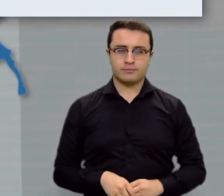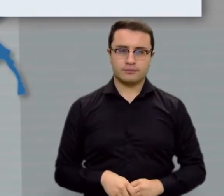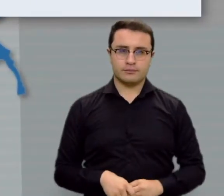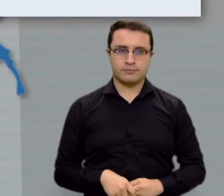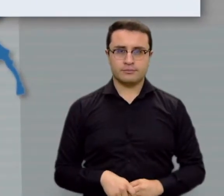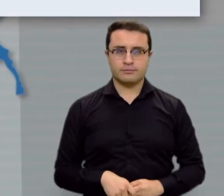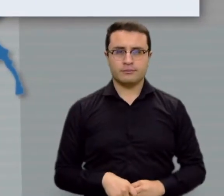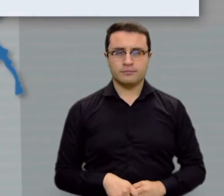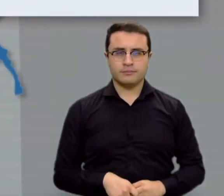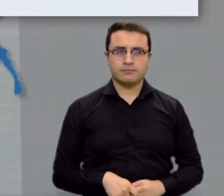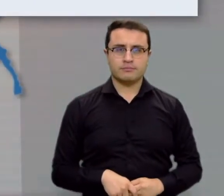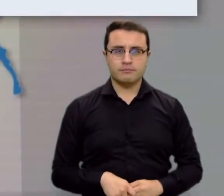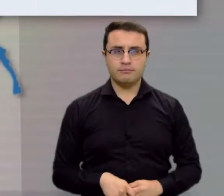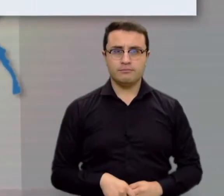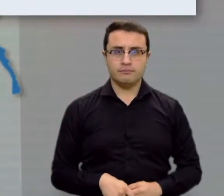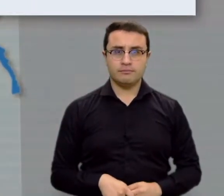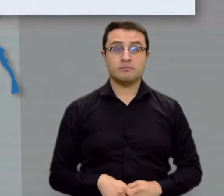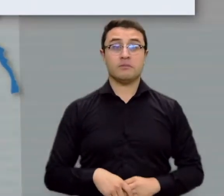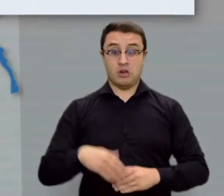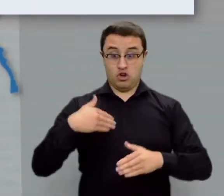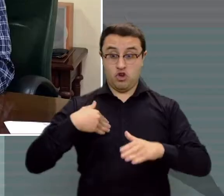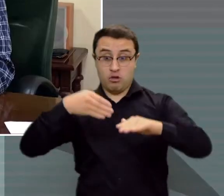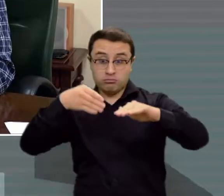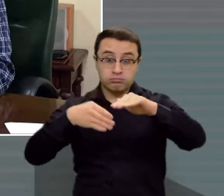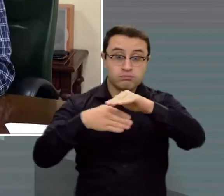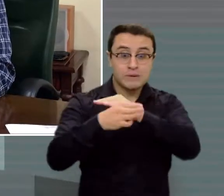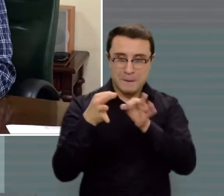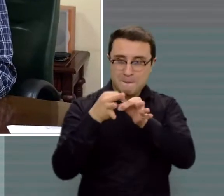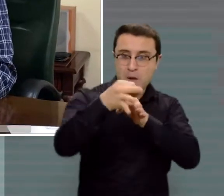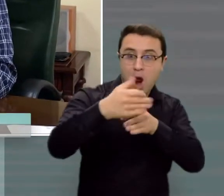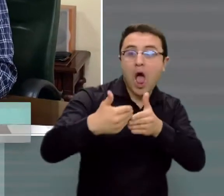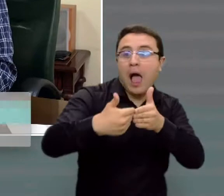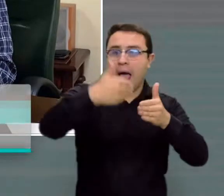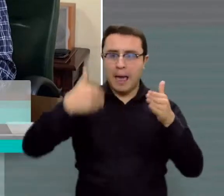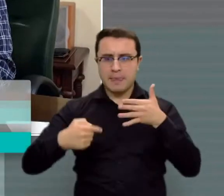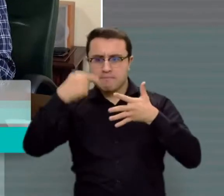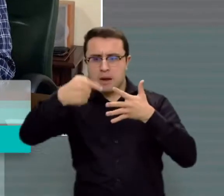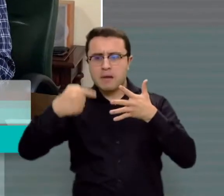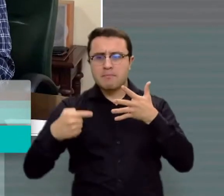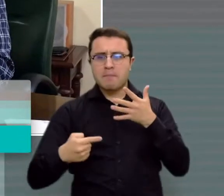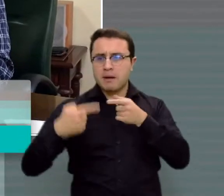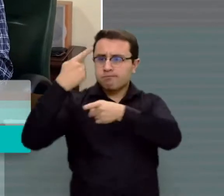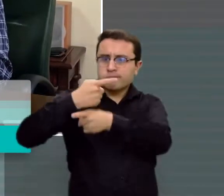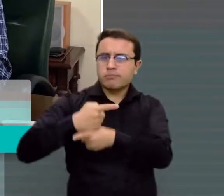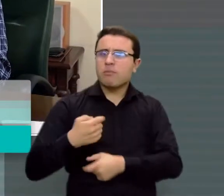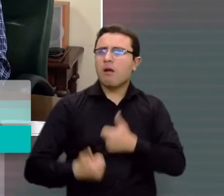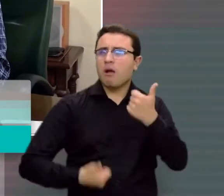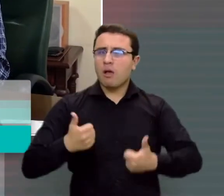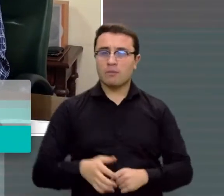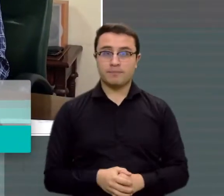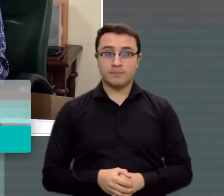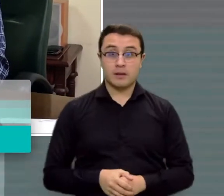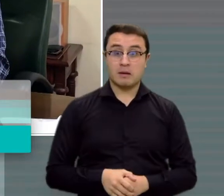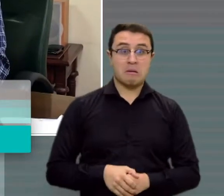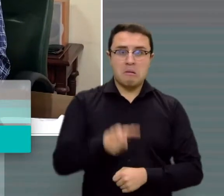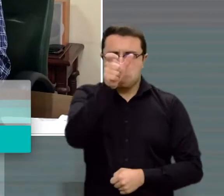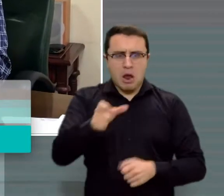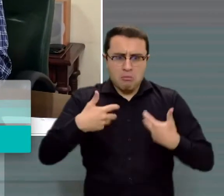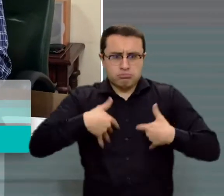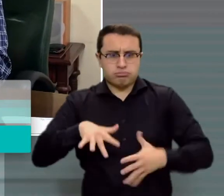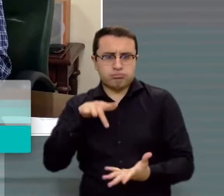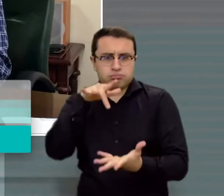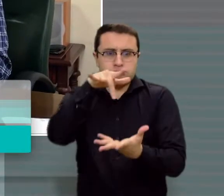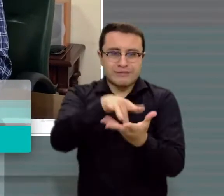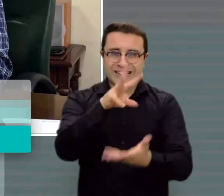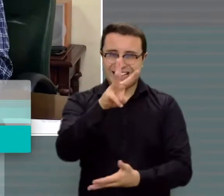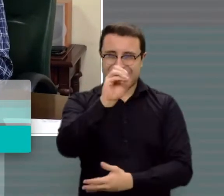¿Cuáles son los requisitos para ingresar al municipio? Todas las personas que van a hacer presencia el 30 de agosto en su tratausa